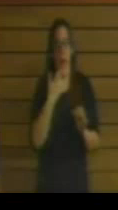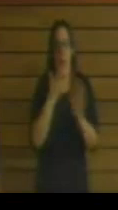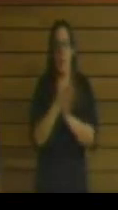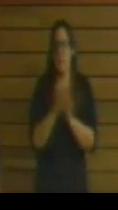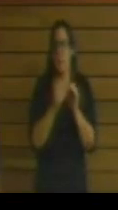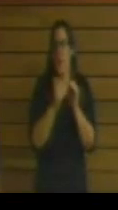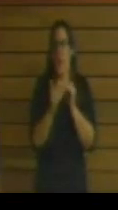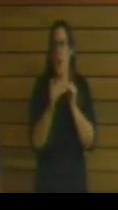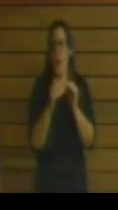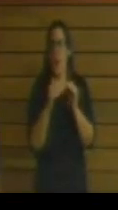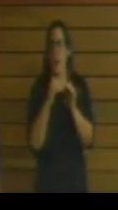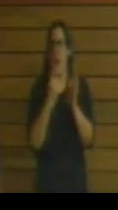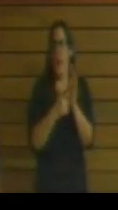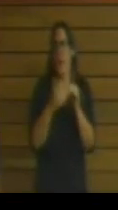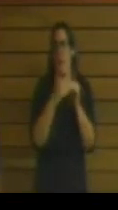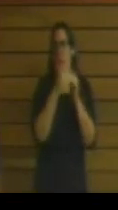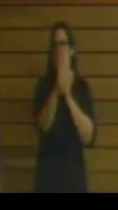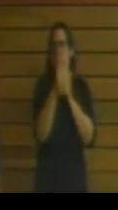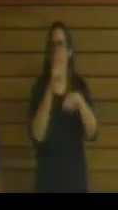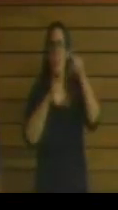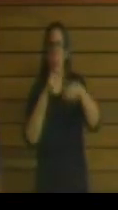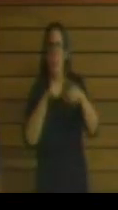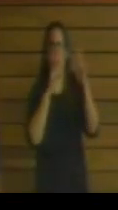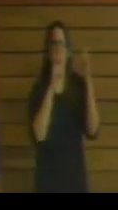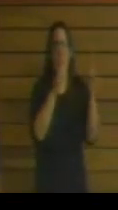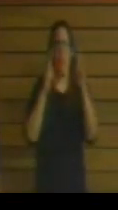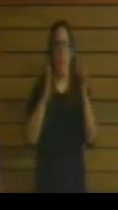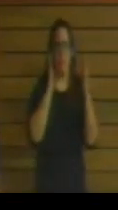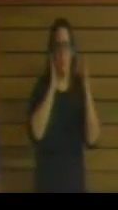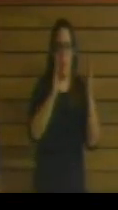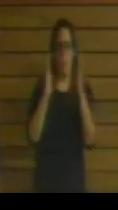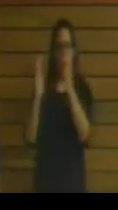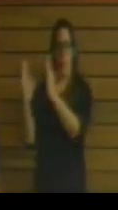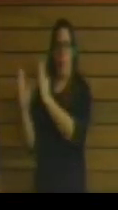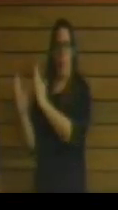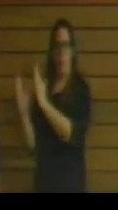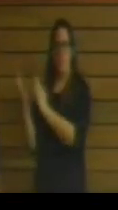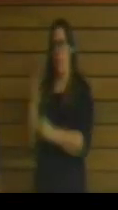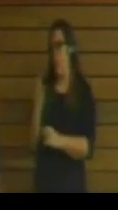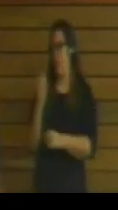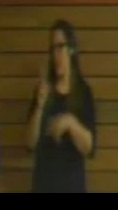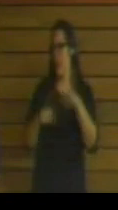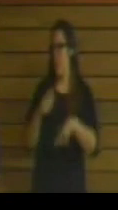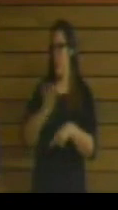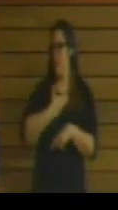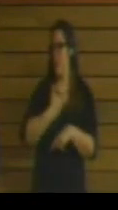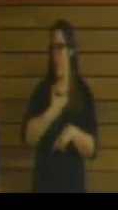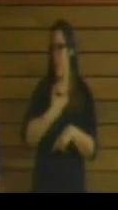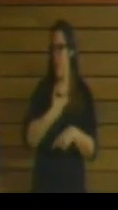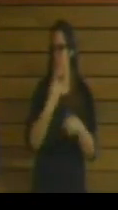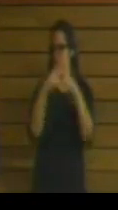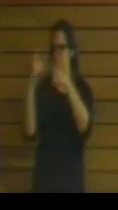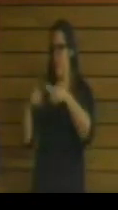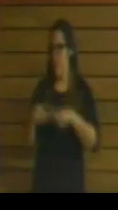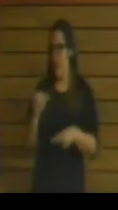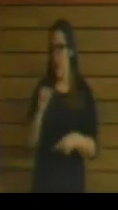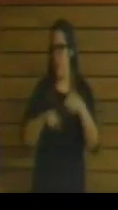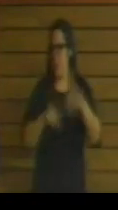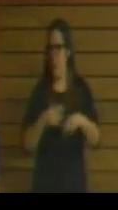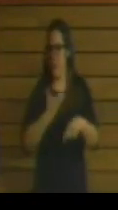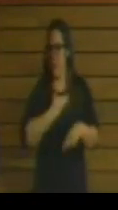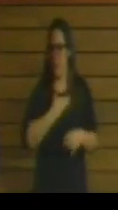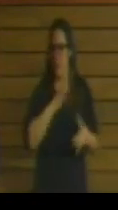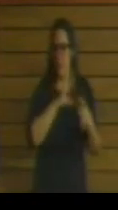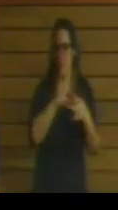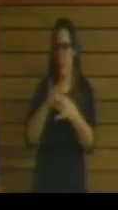marco estable en función también de módulos. ¿Qué pasa? Que va a haber diferencias entre unas localidades y otras, entre unas escuelas municipales y otras.